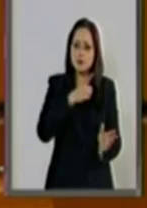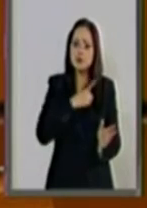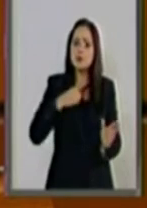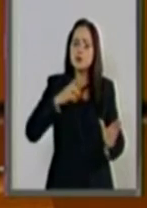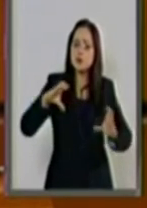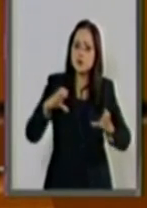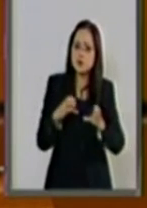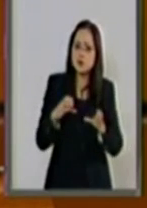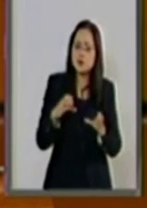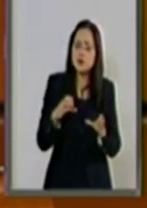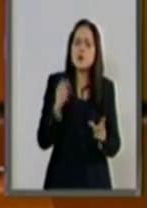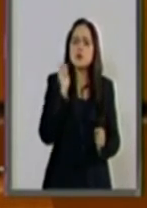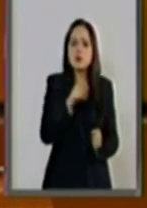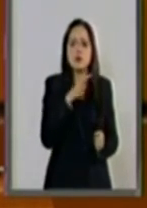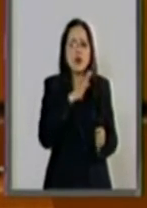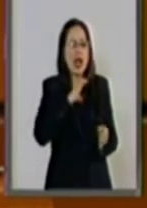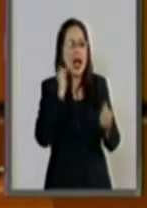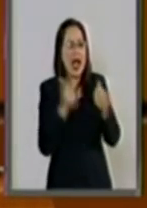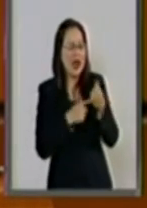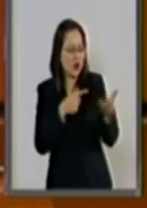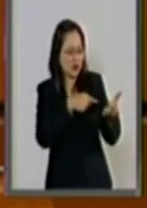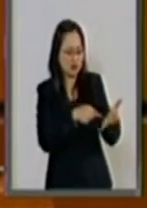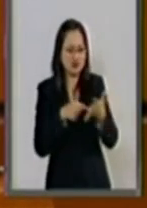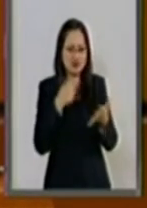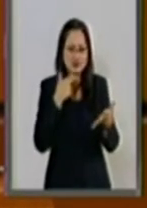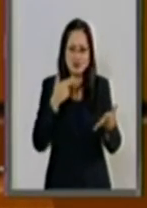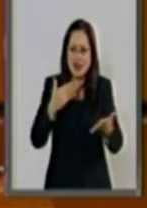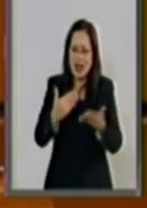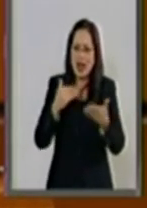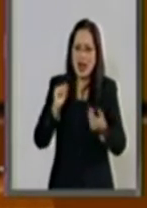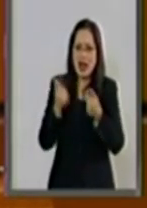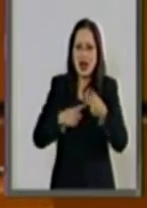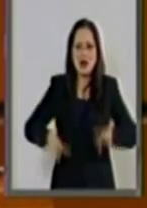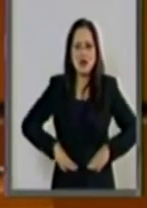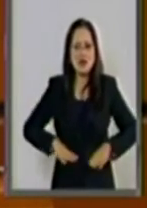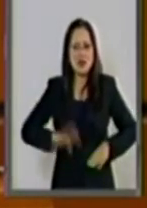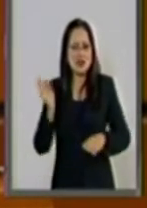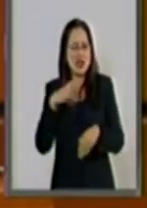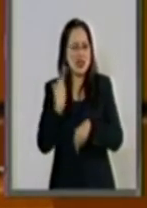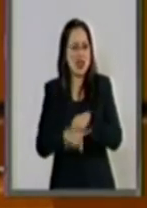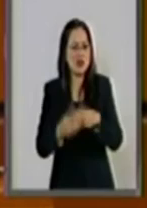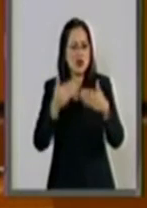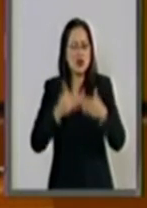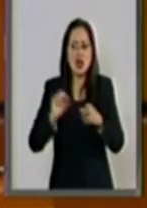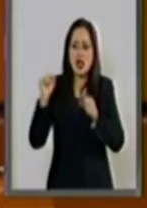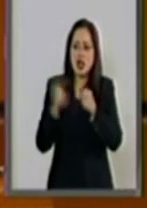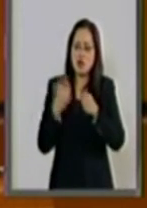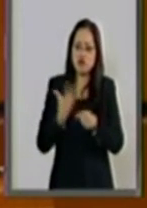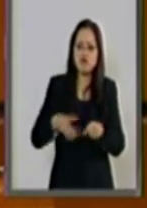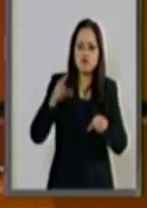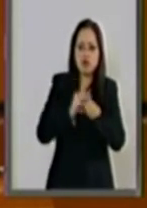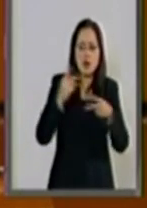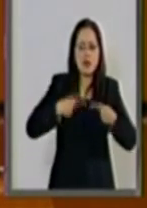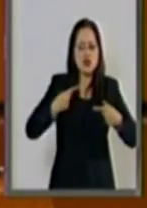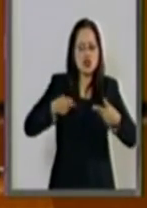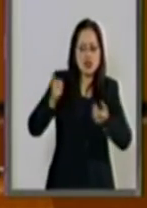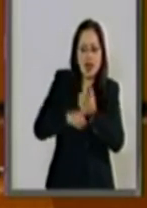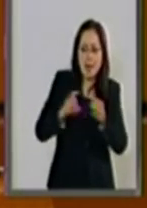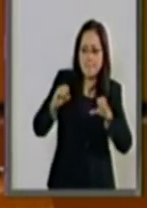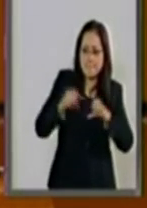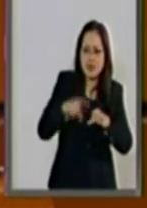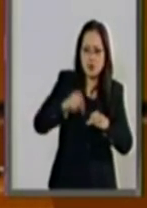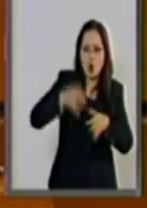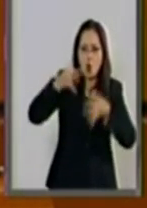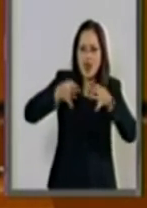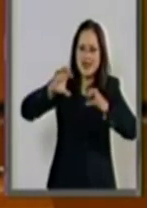impunes diversas conductas delictivas por ejemplo, aquellas en las que se vean involucradas las personas jurídicas y